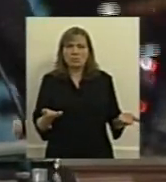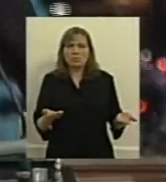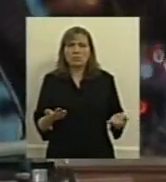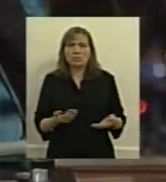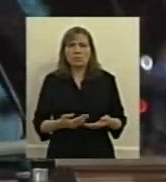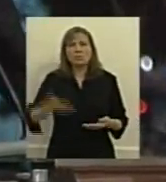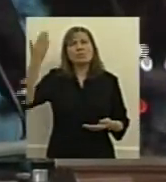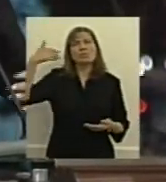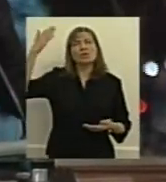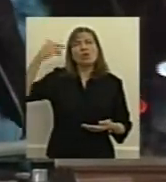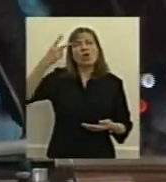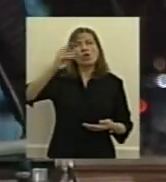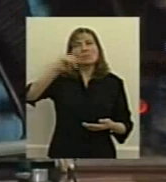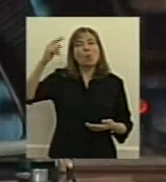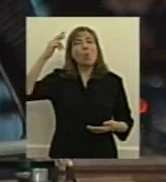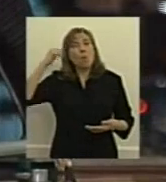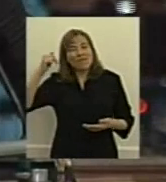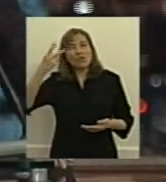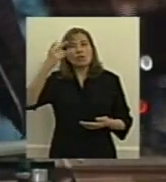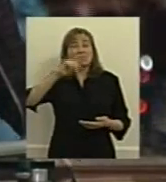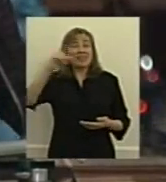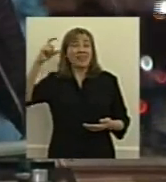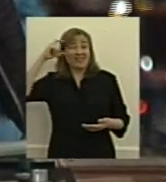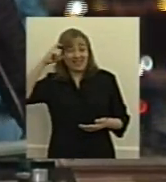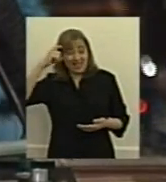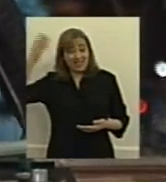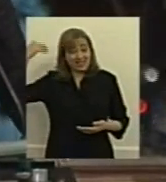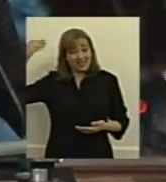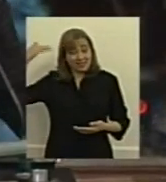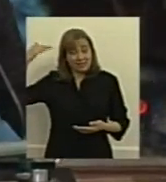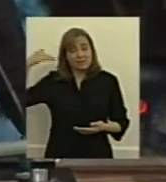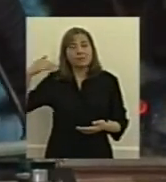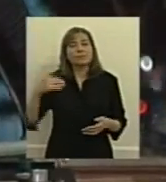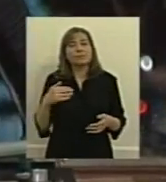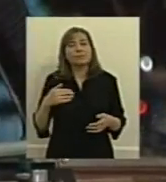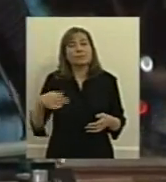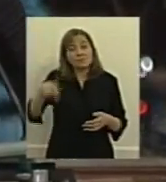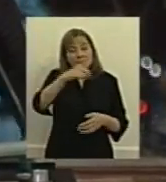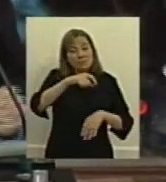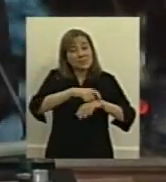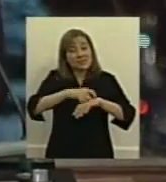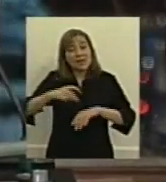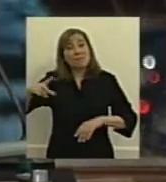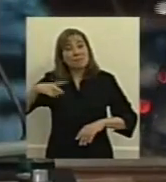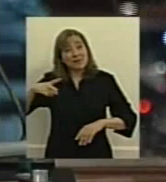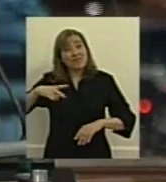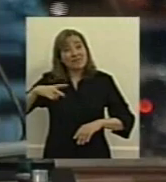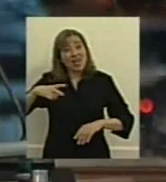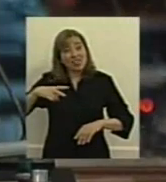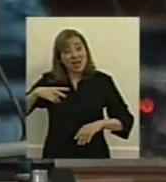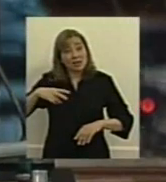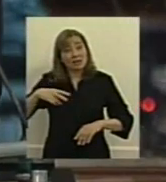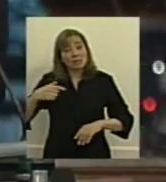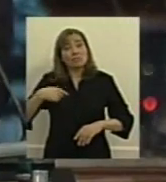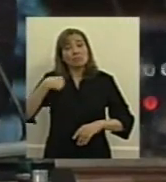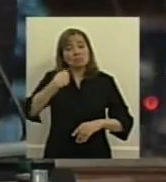durante el año 2009 y 2010 también las principales prepagas de este país pudieron hacer uso de